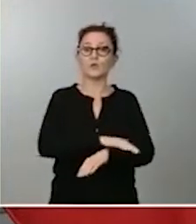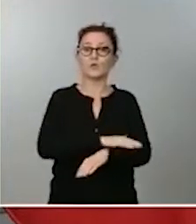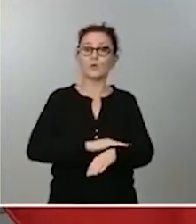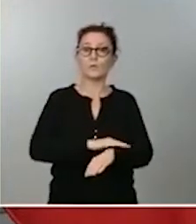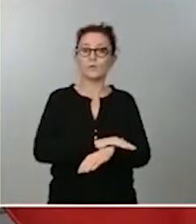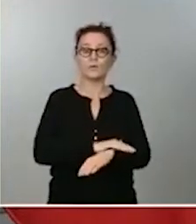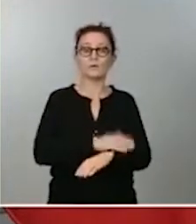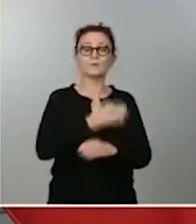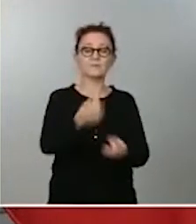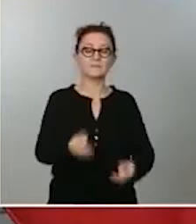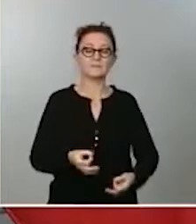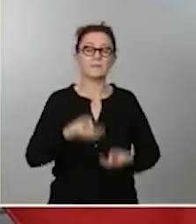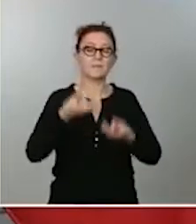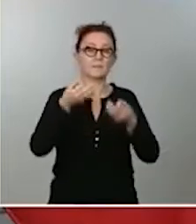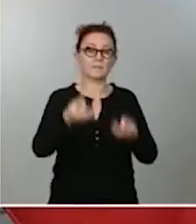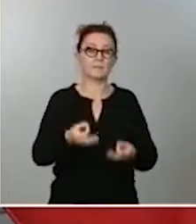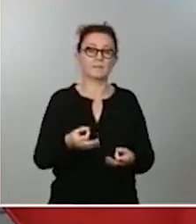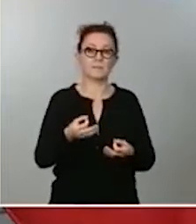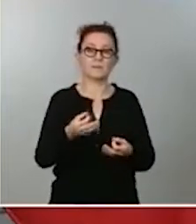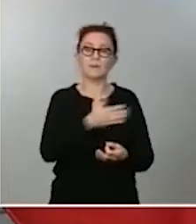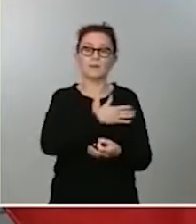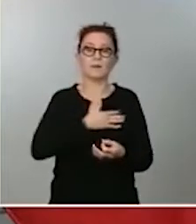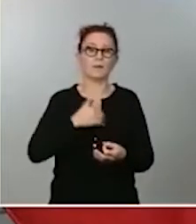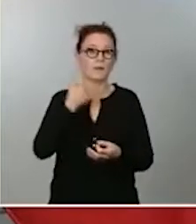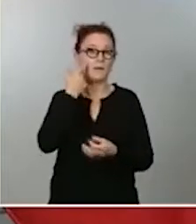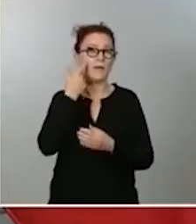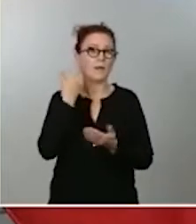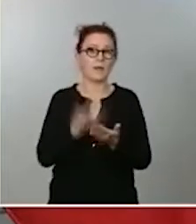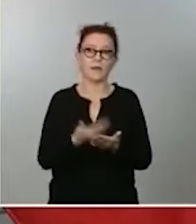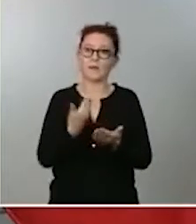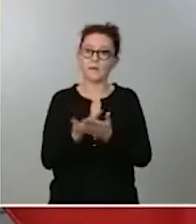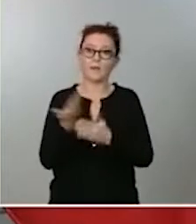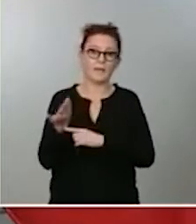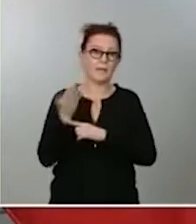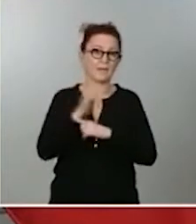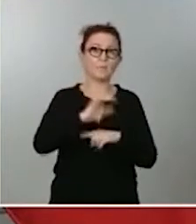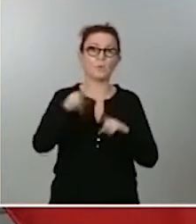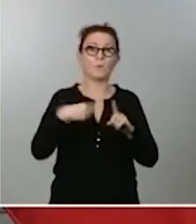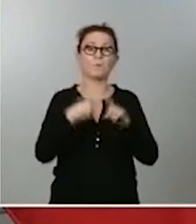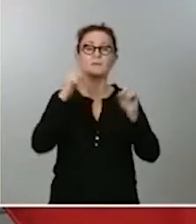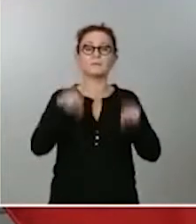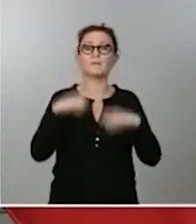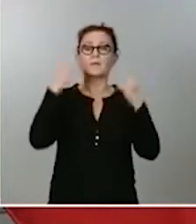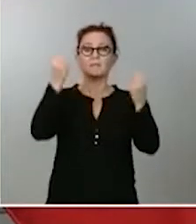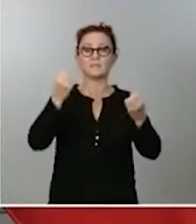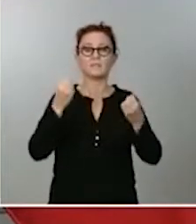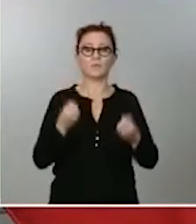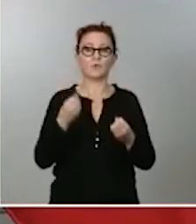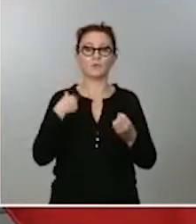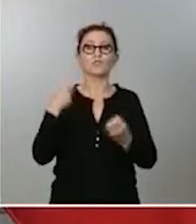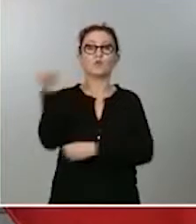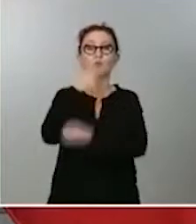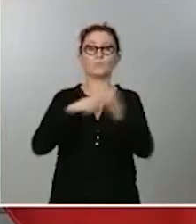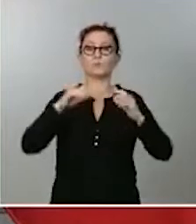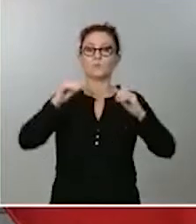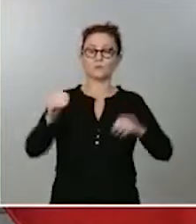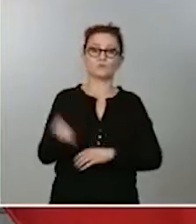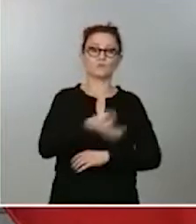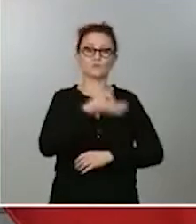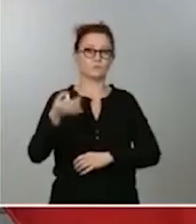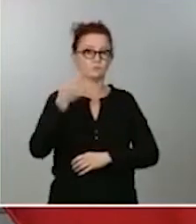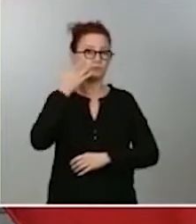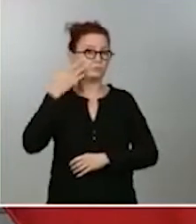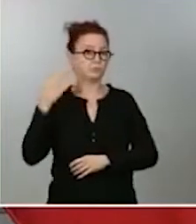la ejemplaridad, va a perseguir la transparencia de todas las instituciones que conforman el Estado. De ahí que también para